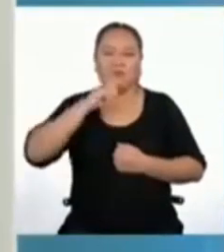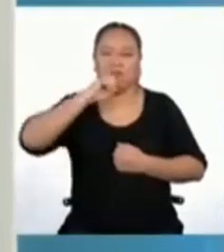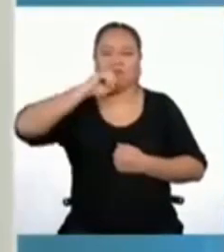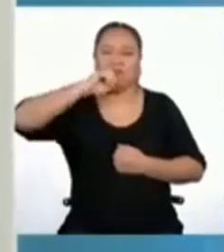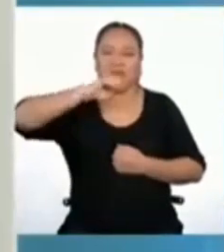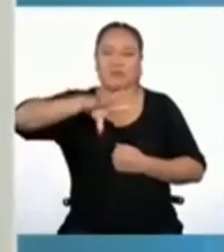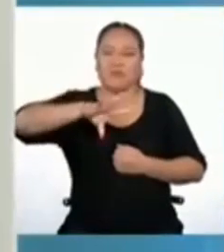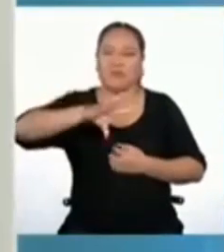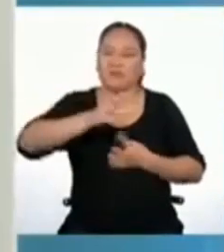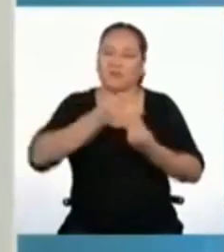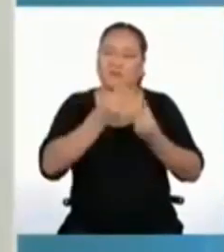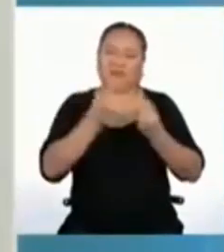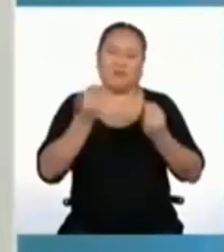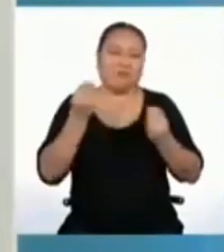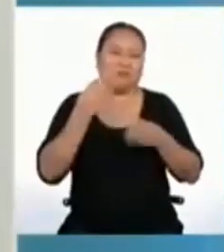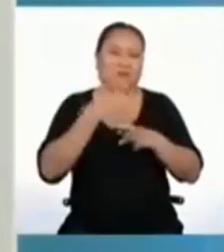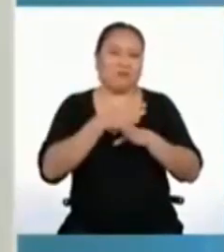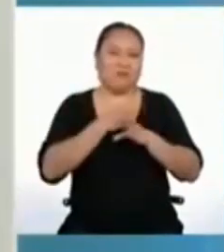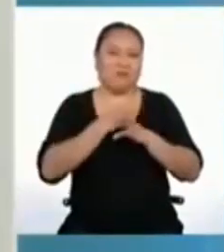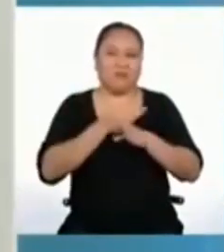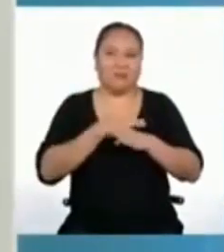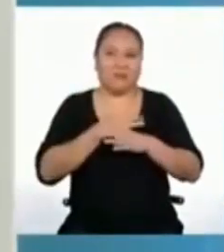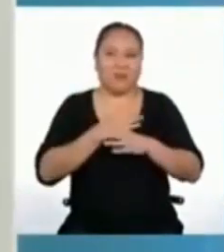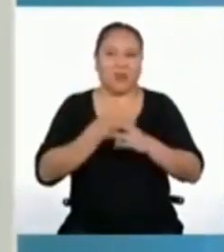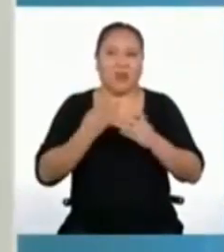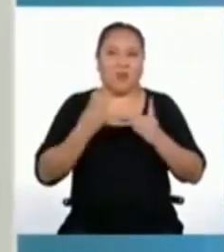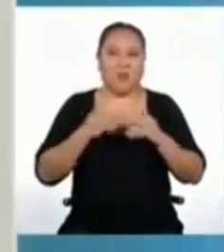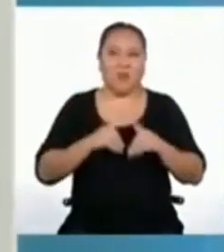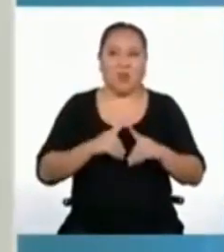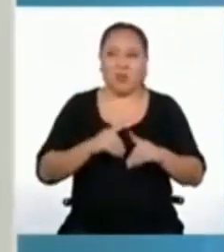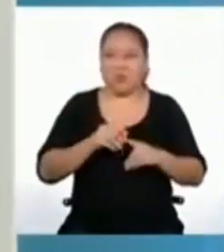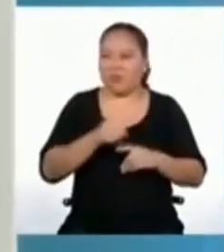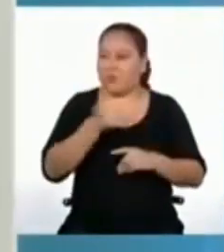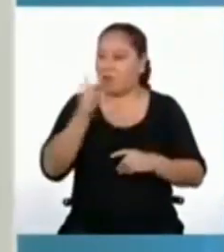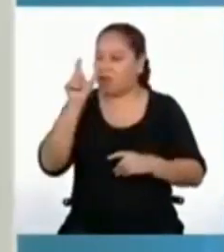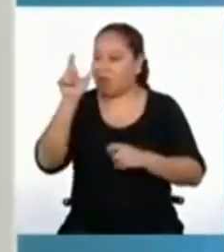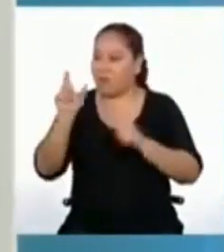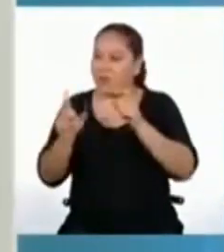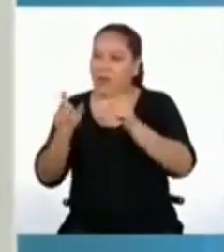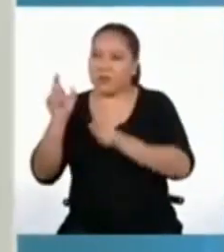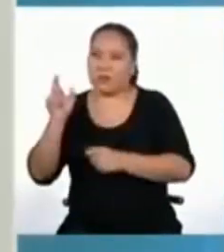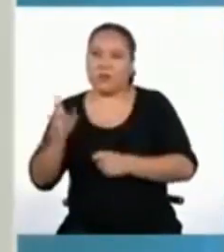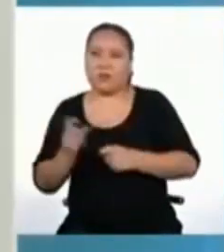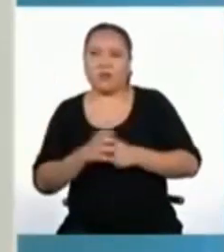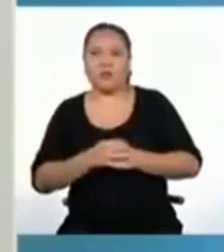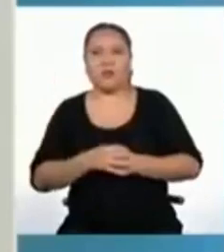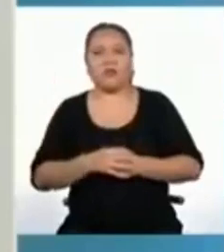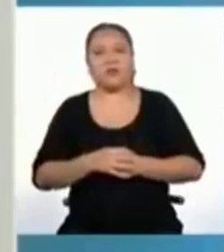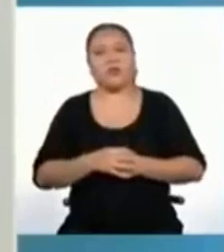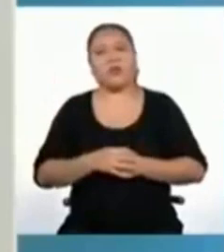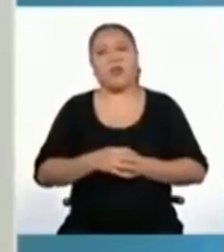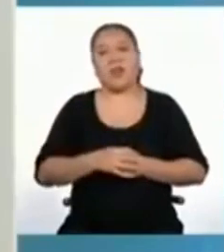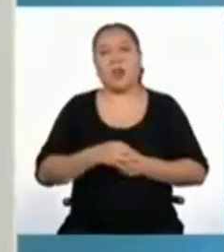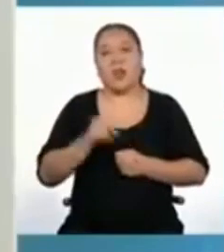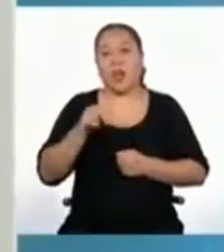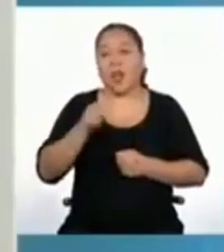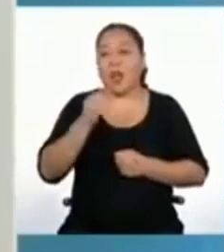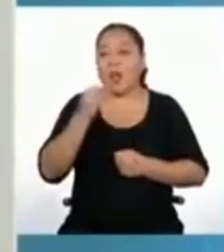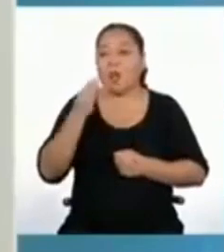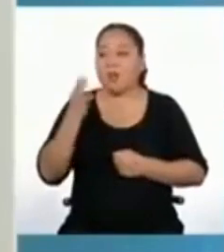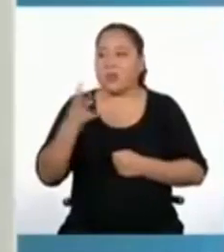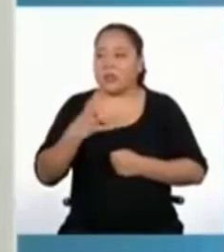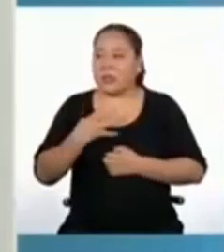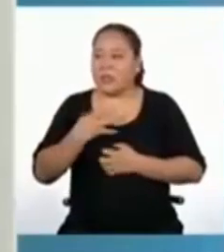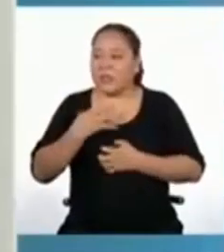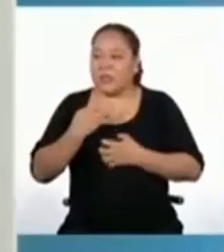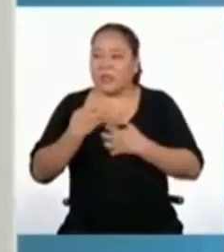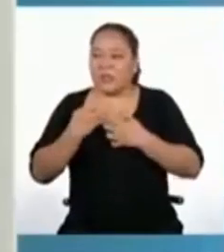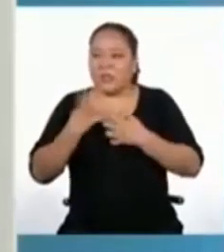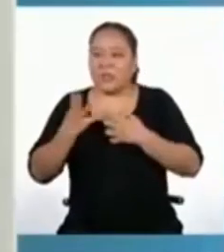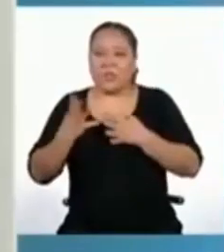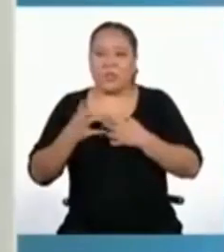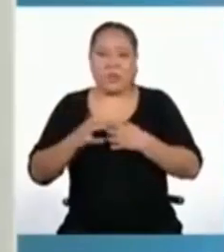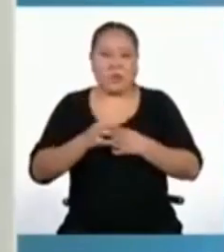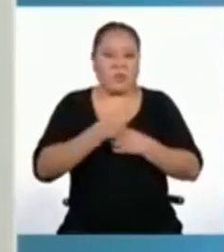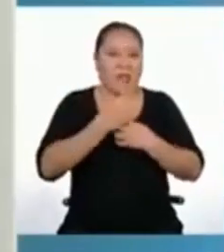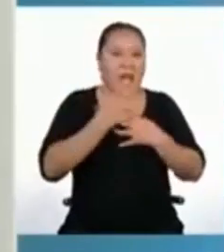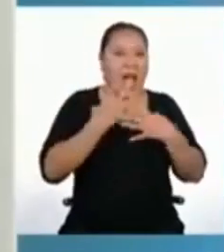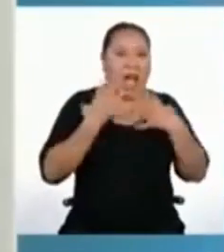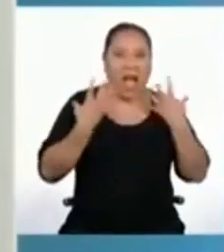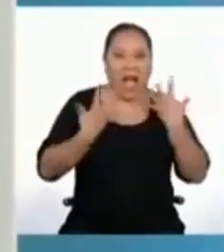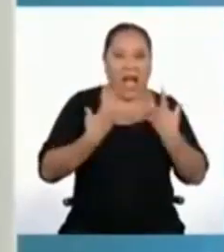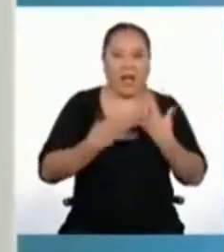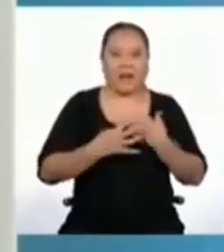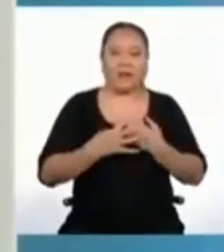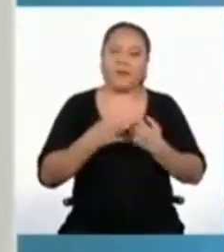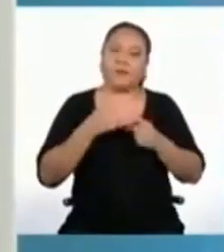de múltiples maneras cuando estamos con otras personas. Algunas son mejores que otras, pero no